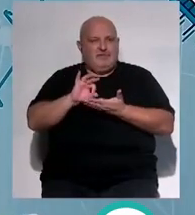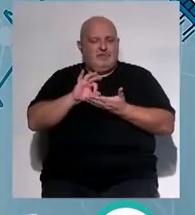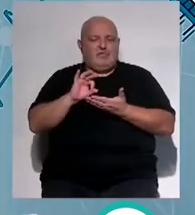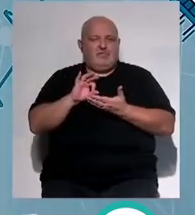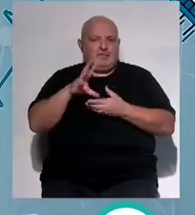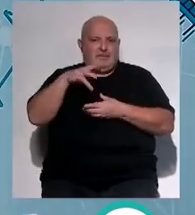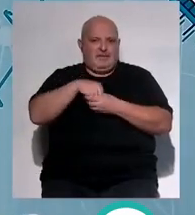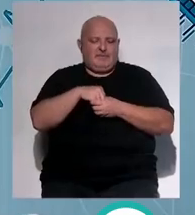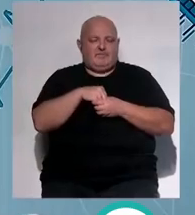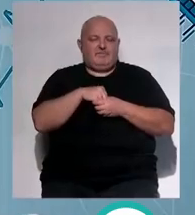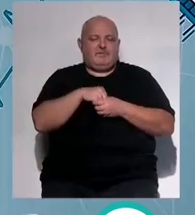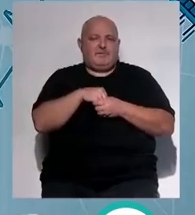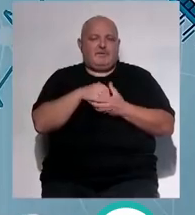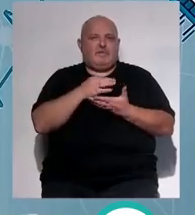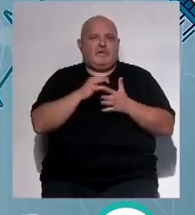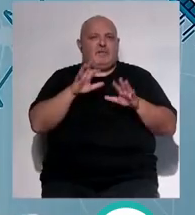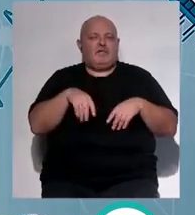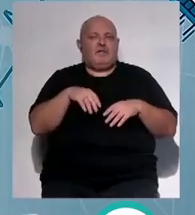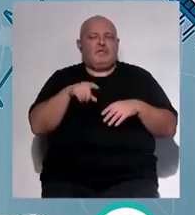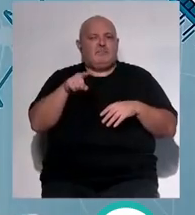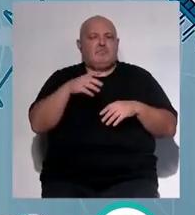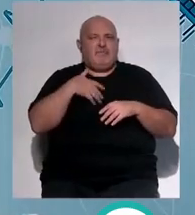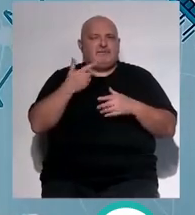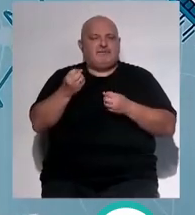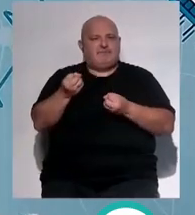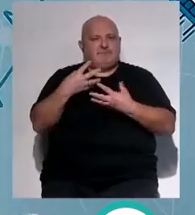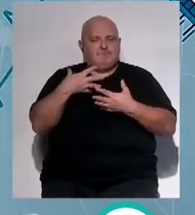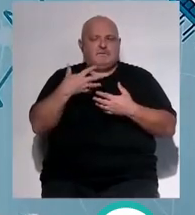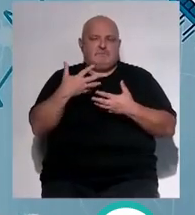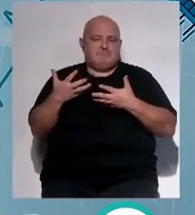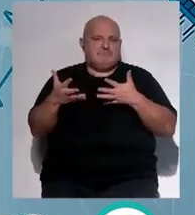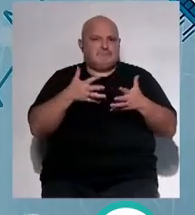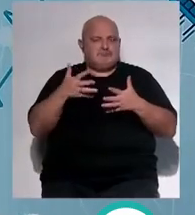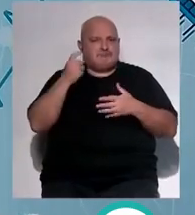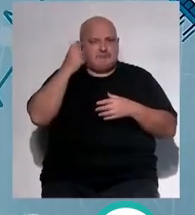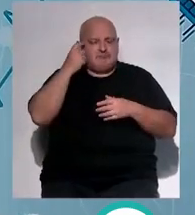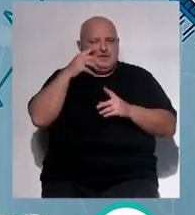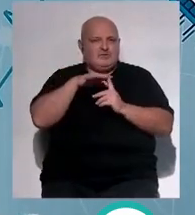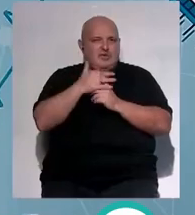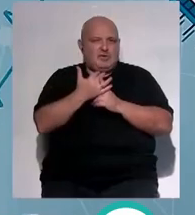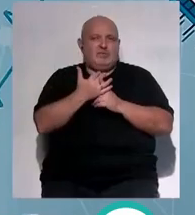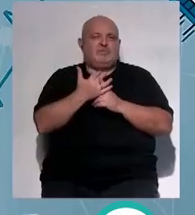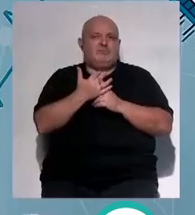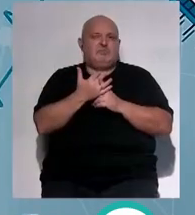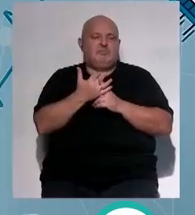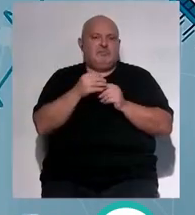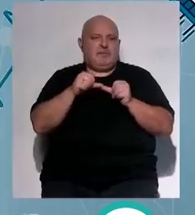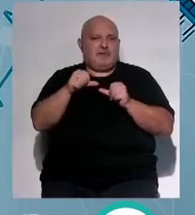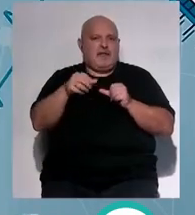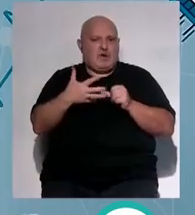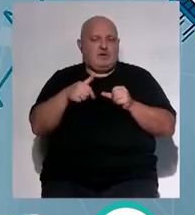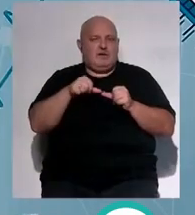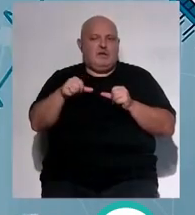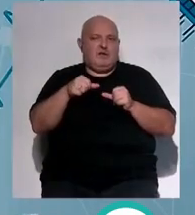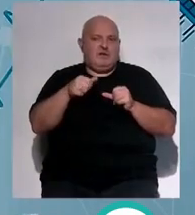prestan en la ciudad de Cádiz me gustaría que nos ofreciera un mapa de situación a partir de ahora